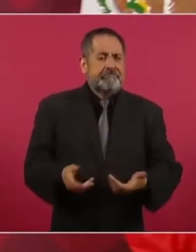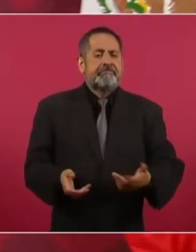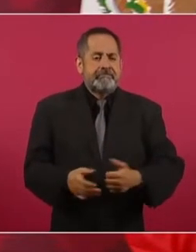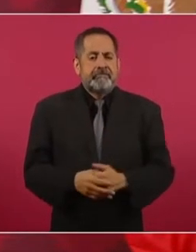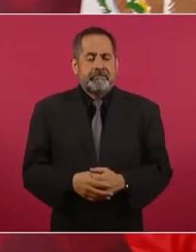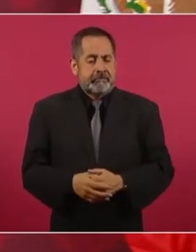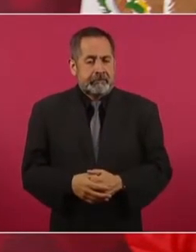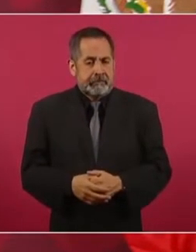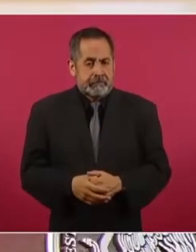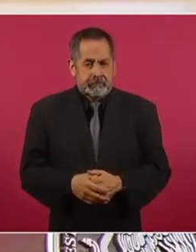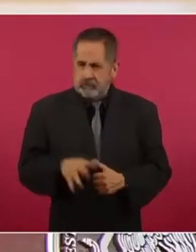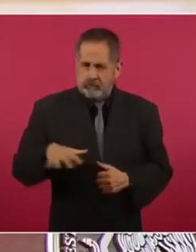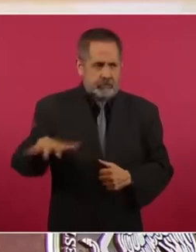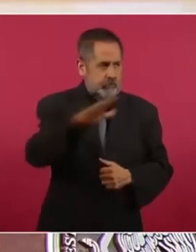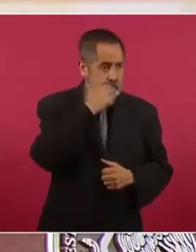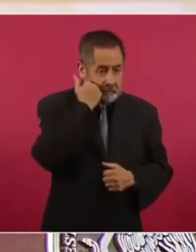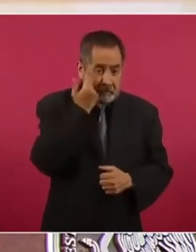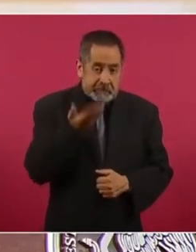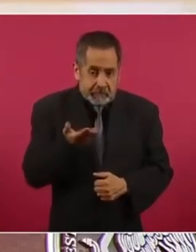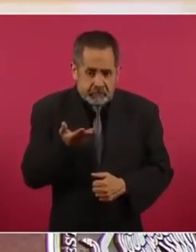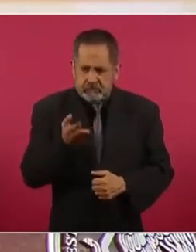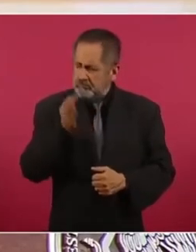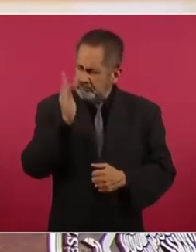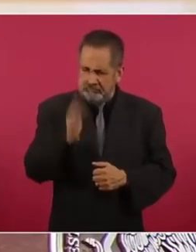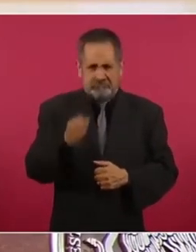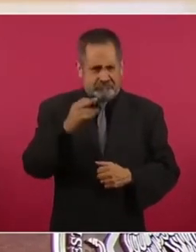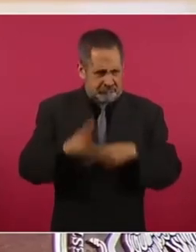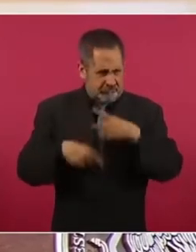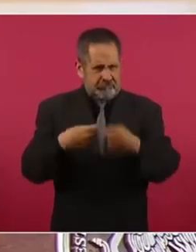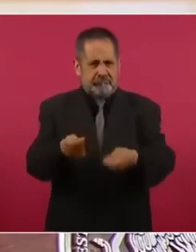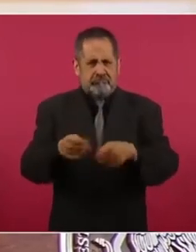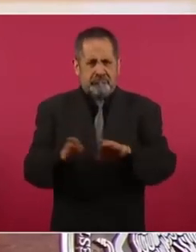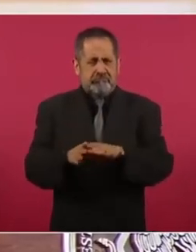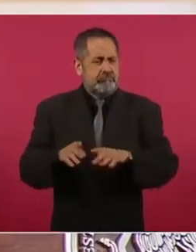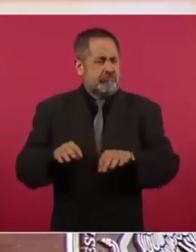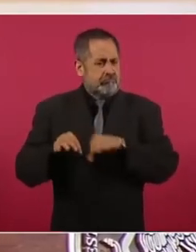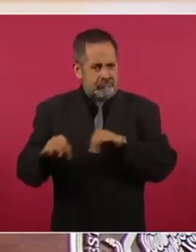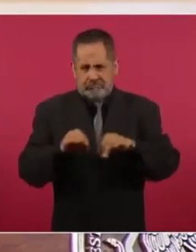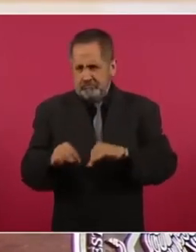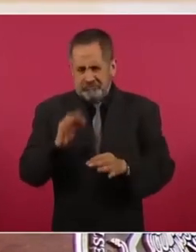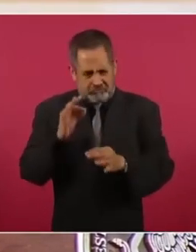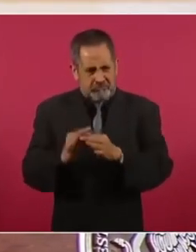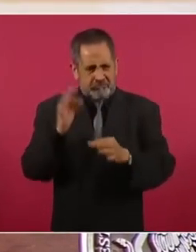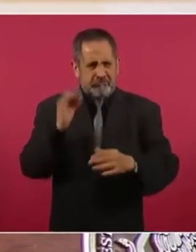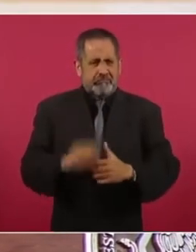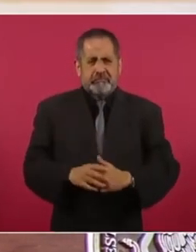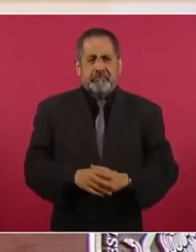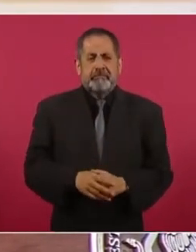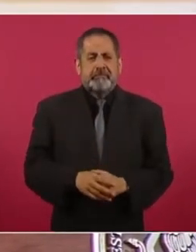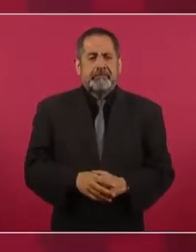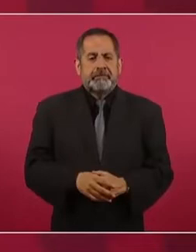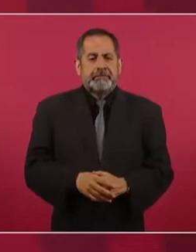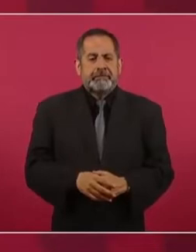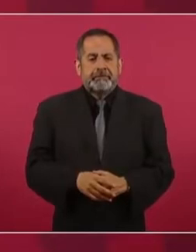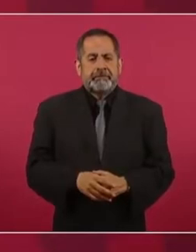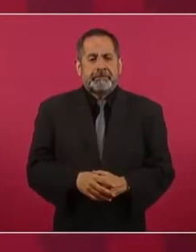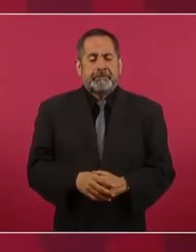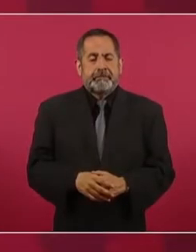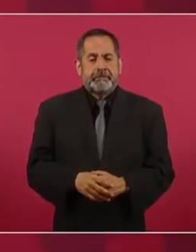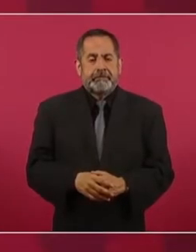a todos los médicos, con